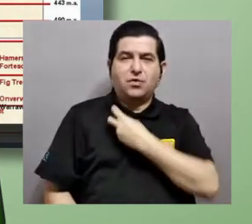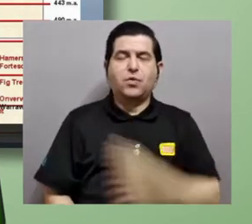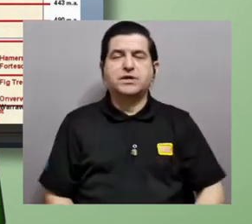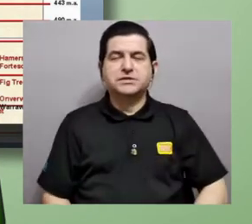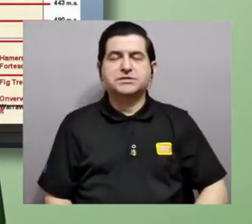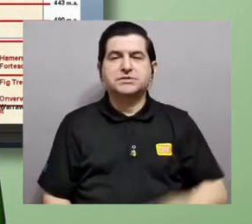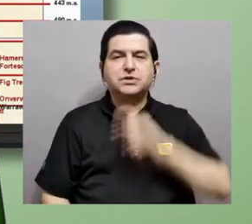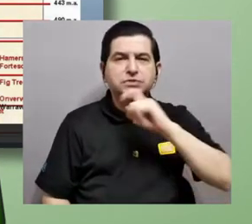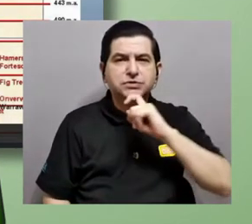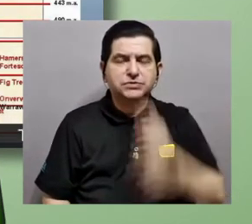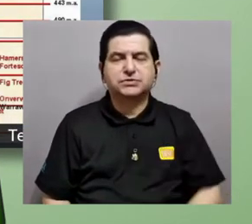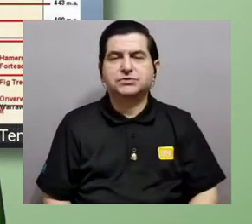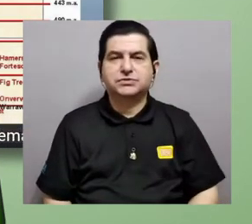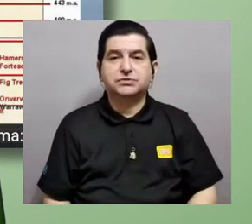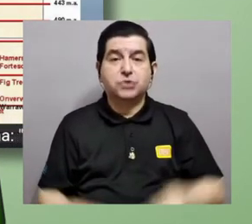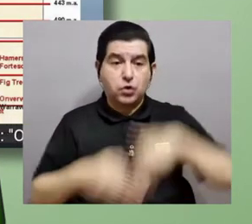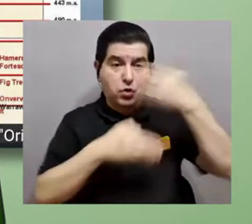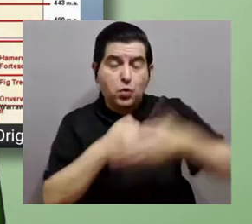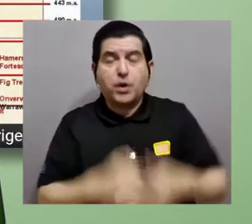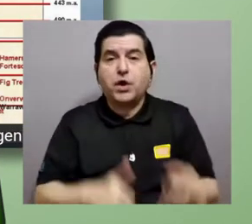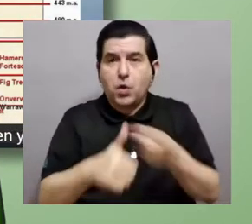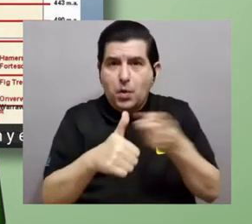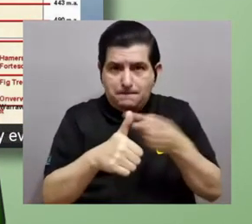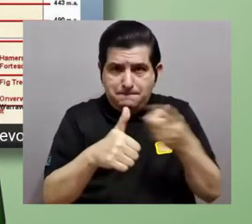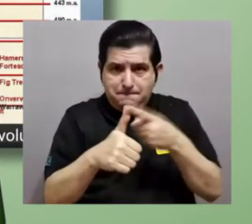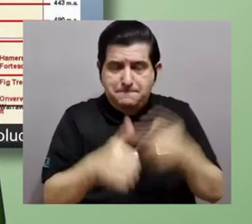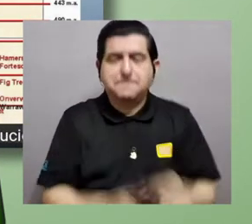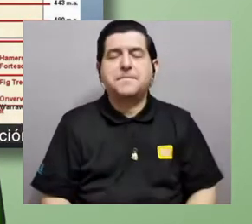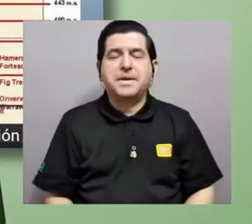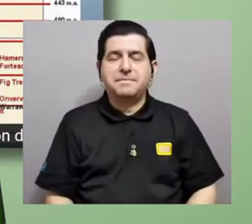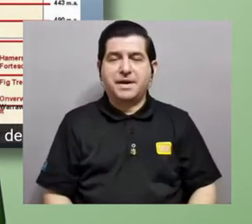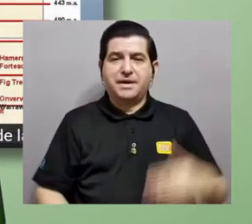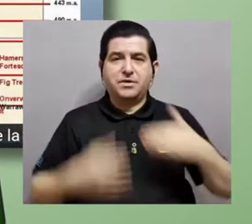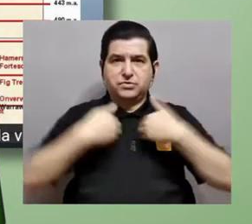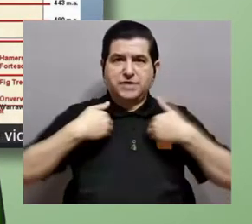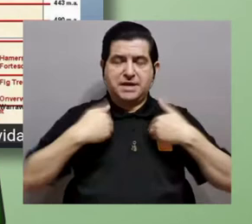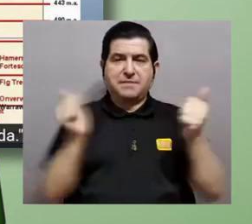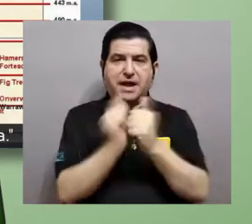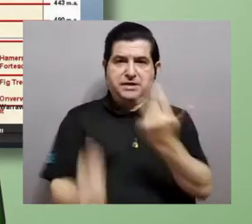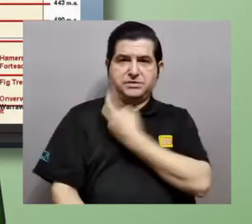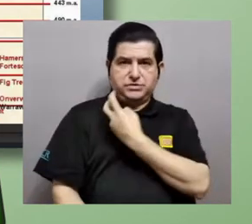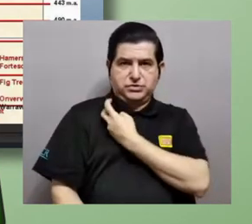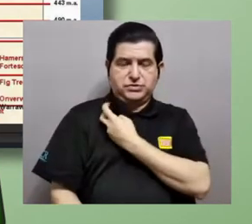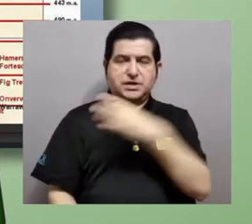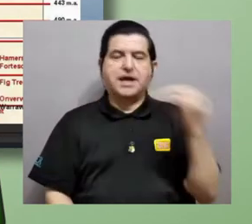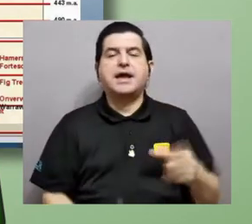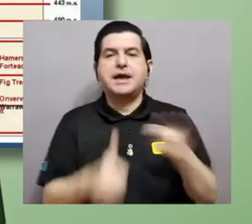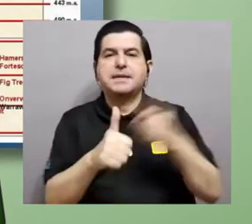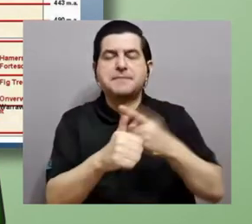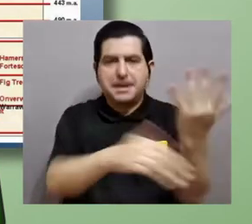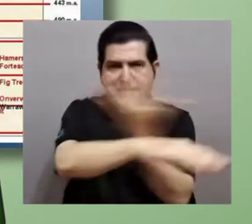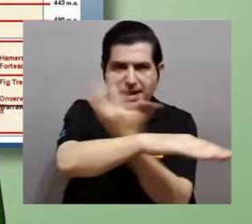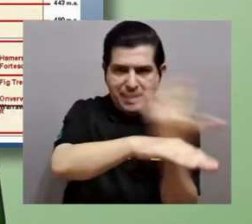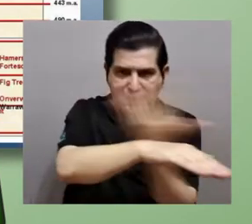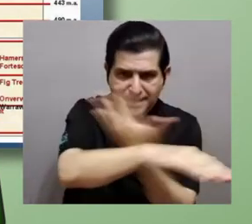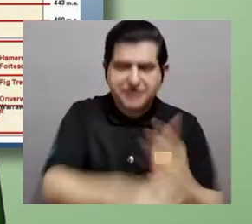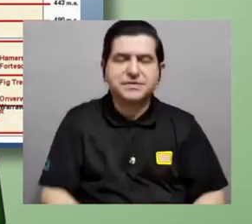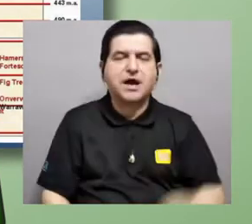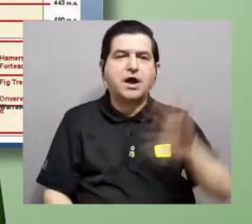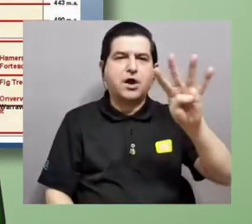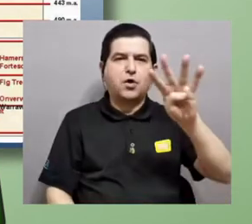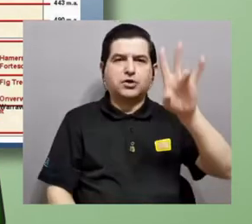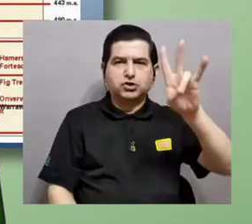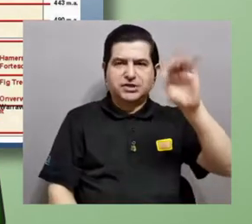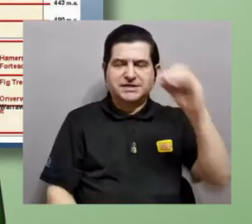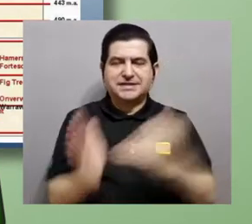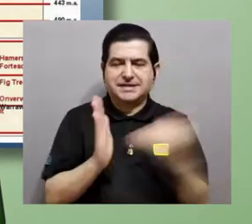540 millones de años. Los primeros vertebrados datan de 530 millones de años y las primeras plantas aparecen hace